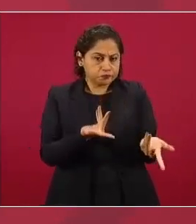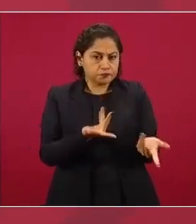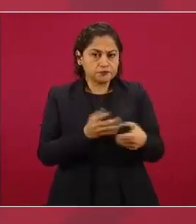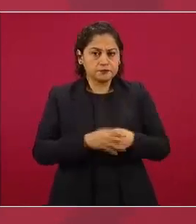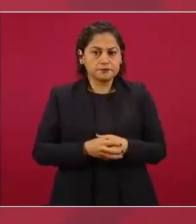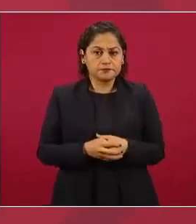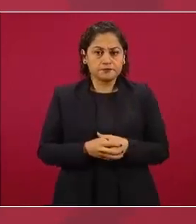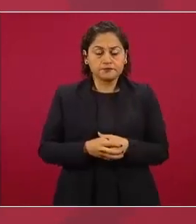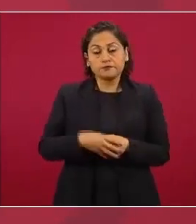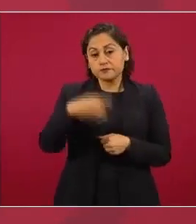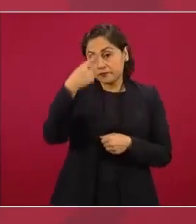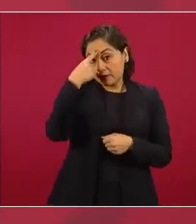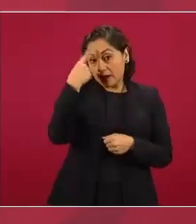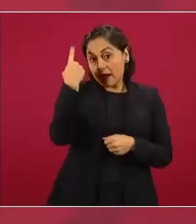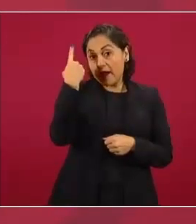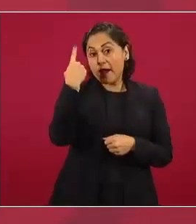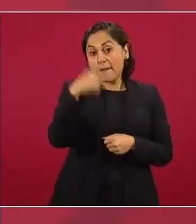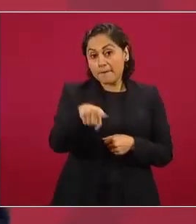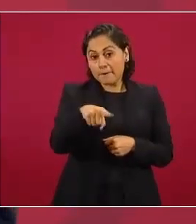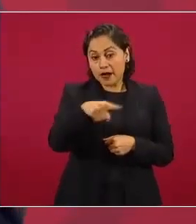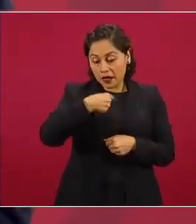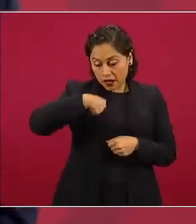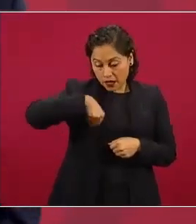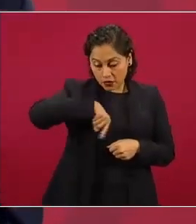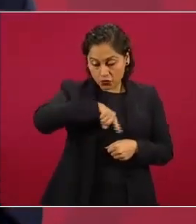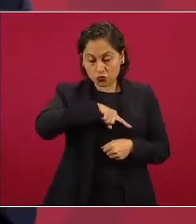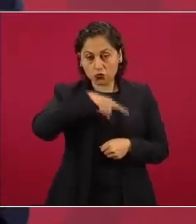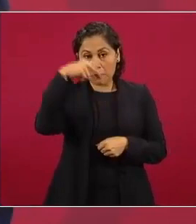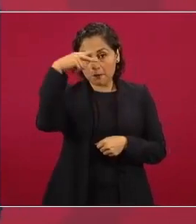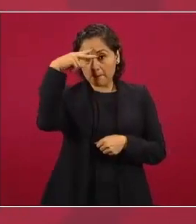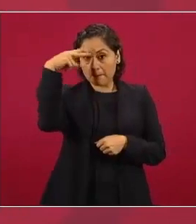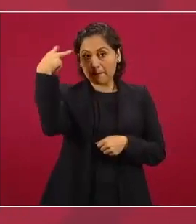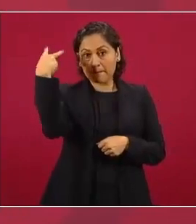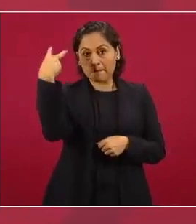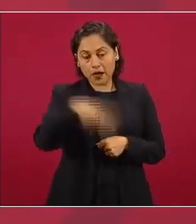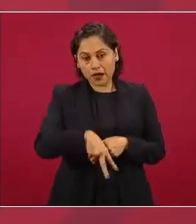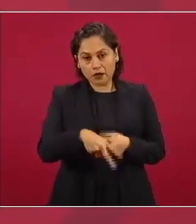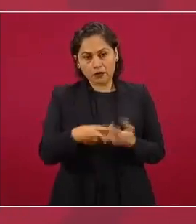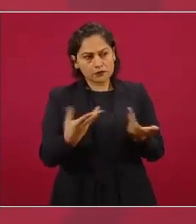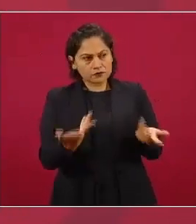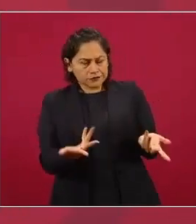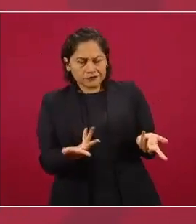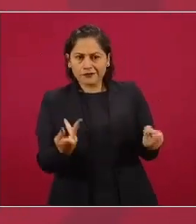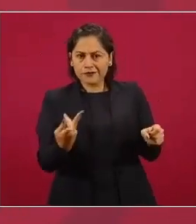nuestra inconformidad